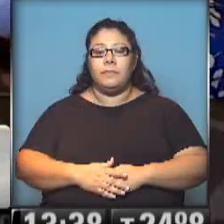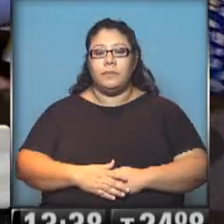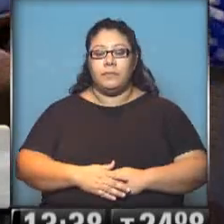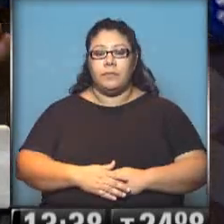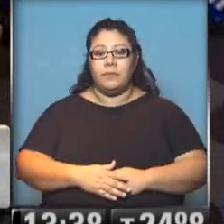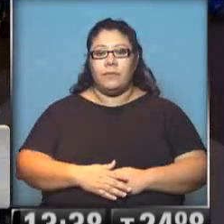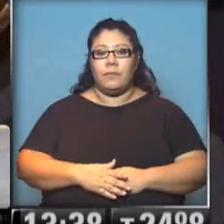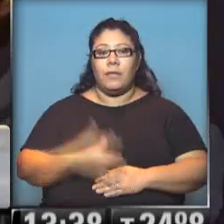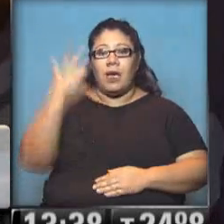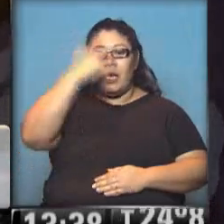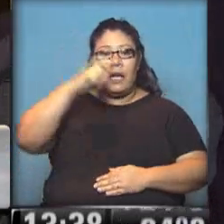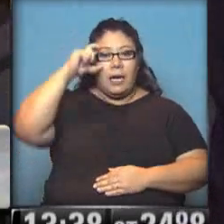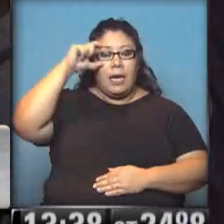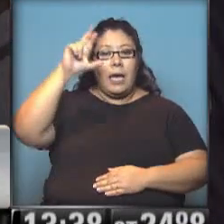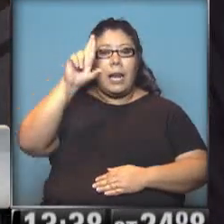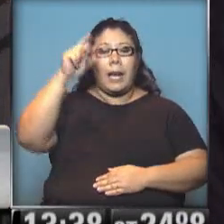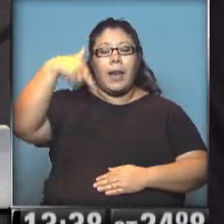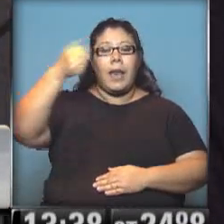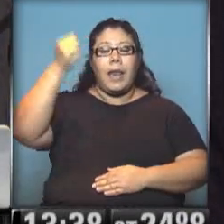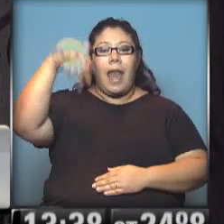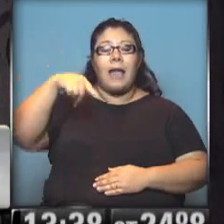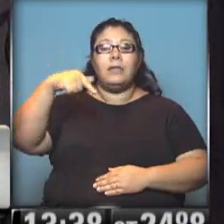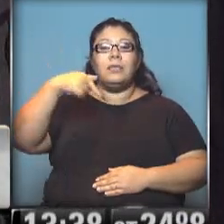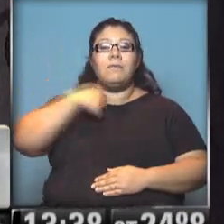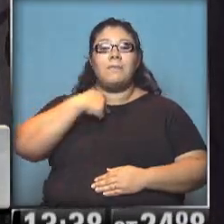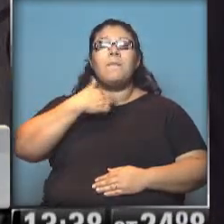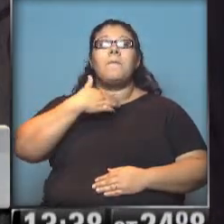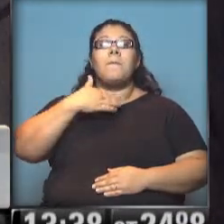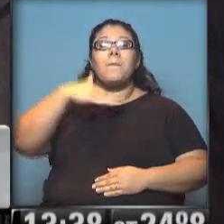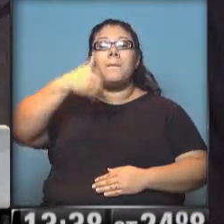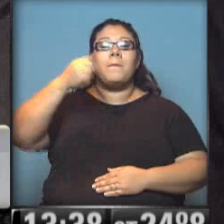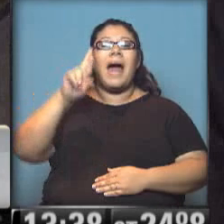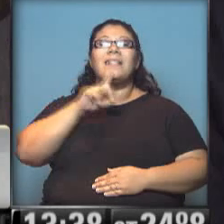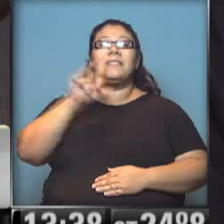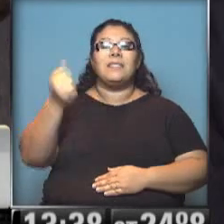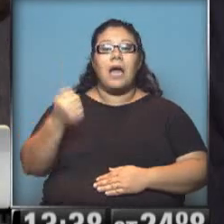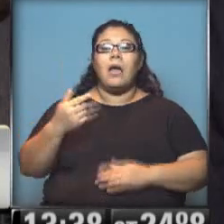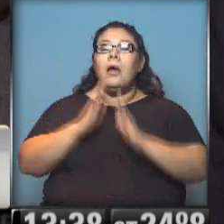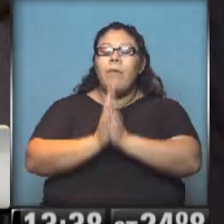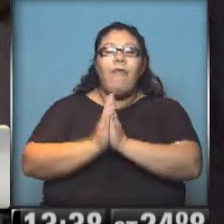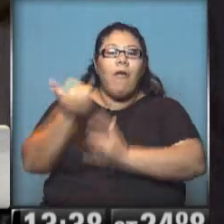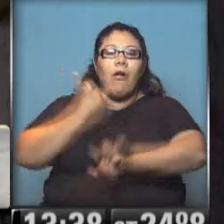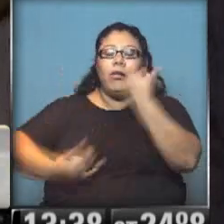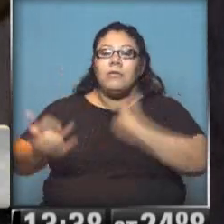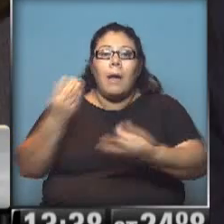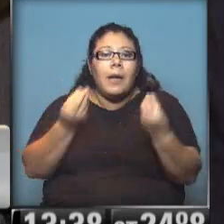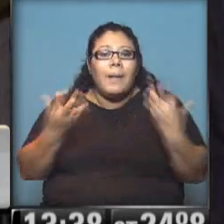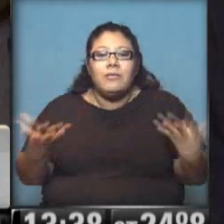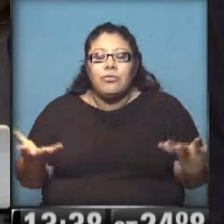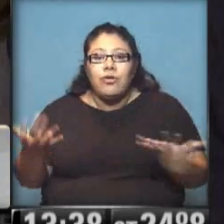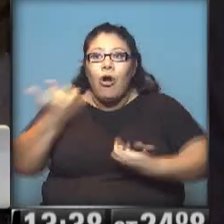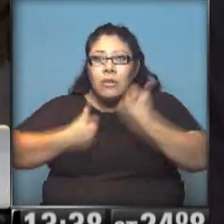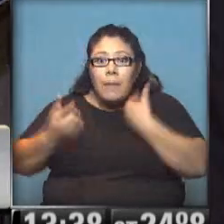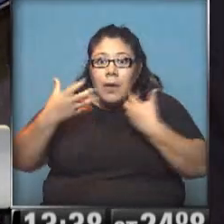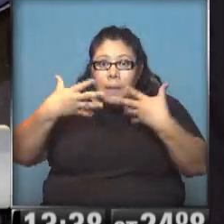Hola Hernán. Hola. Habla Marta. ¿Cómo Marta? Por favor, contame, ¿qué pasó? ¿Qué